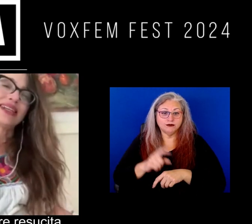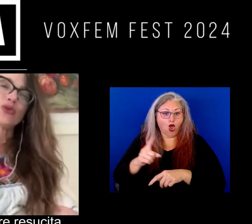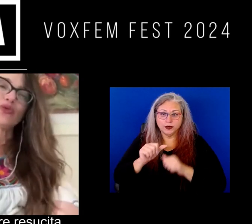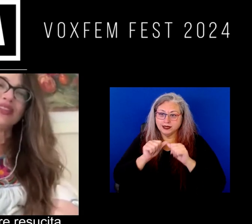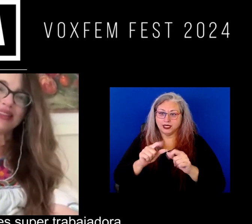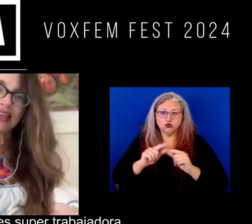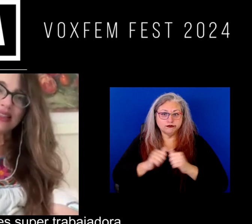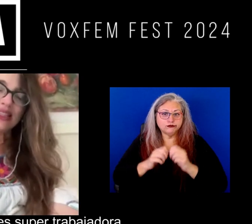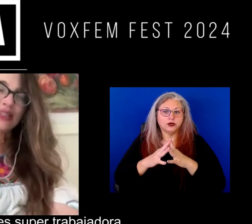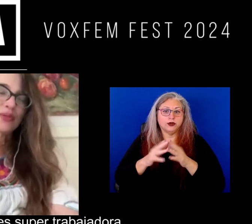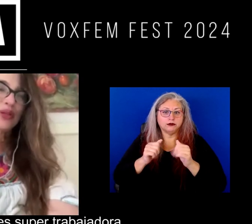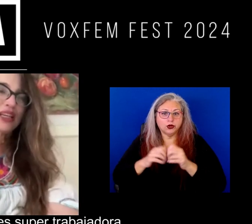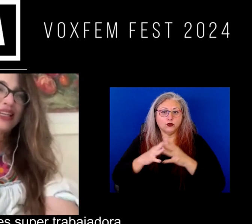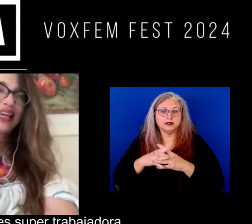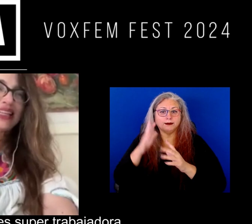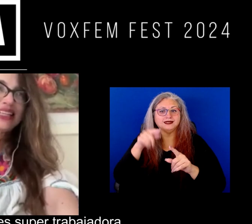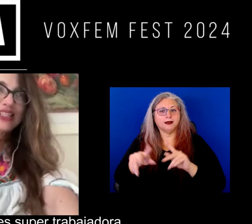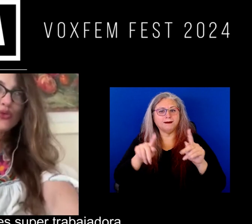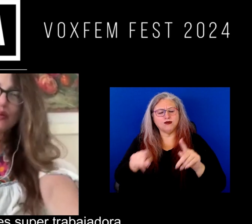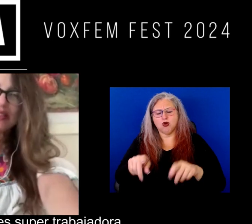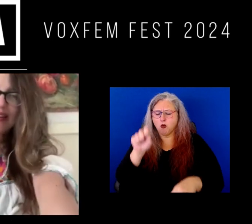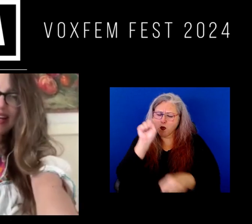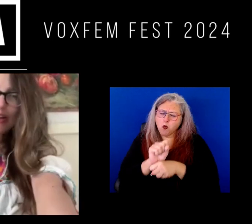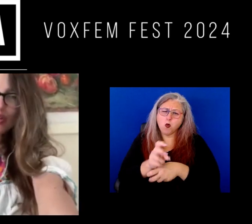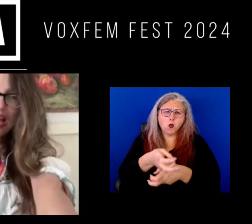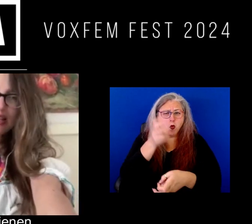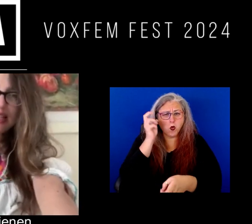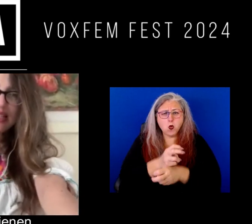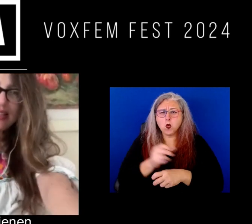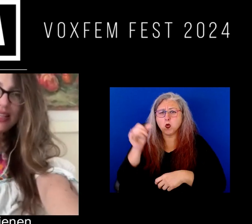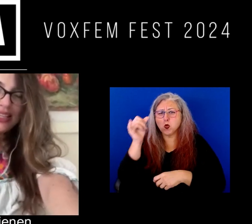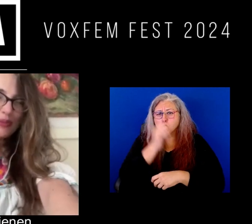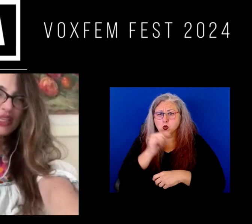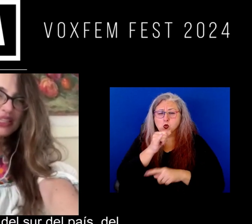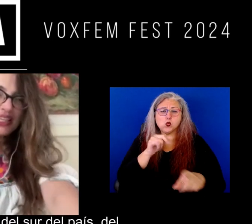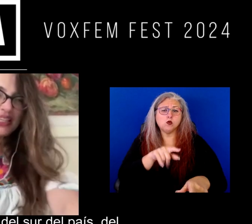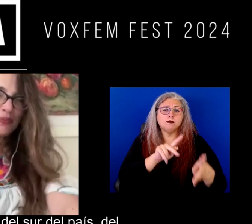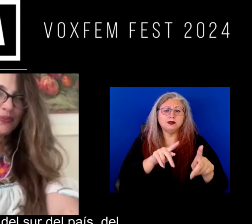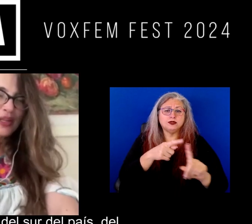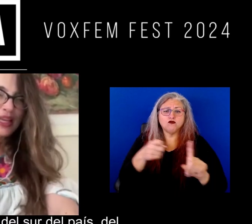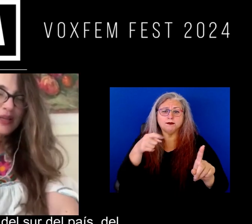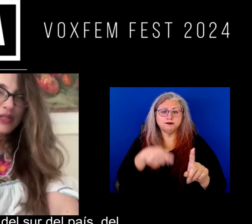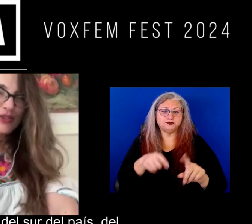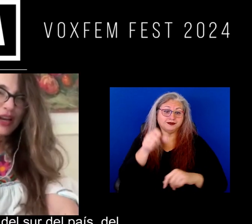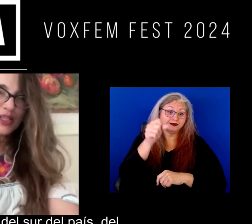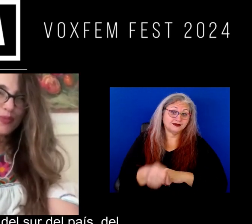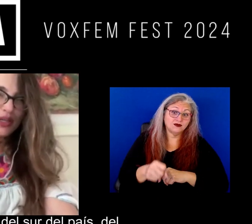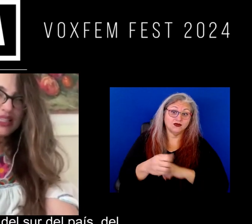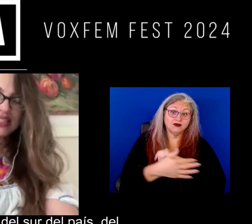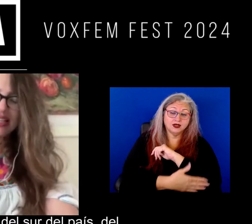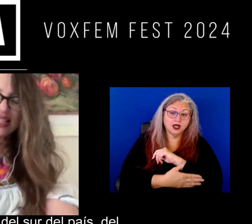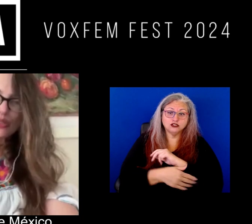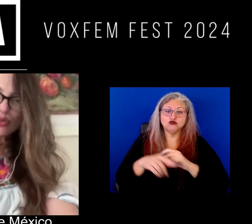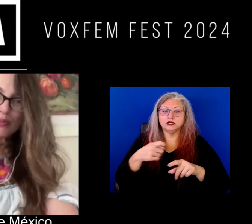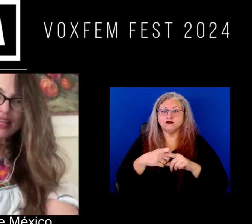resucita porque la gente es súper trabajadora eh vienen personas pues